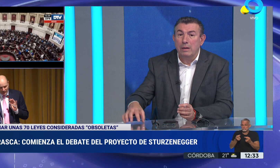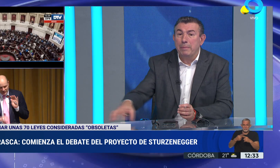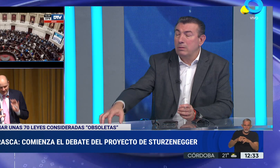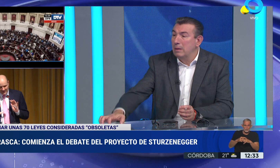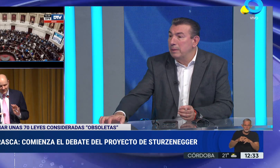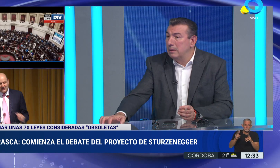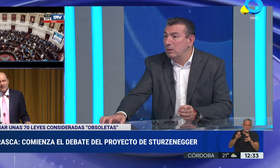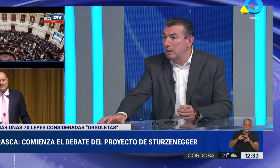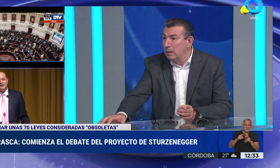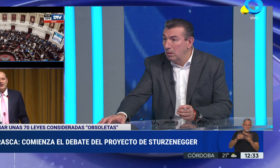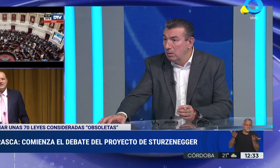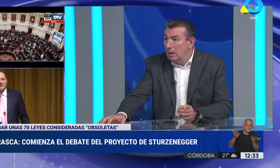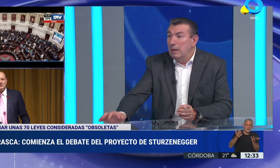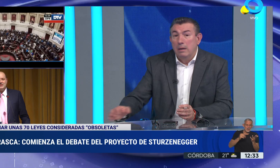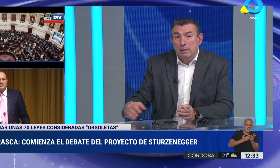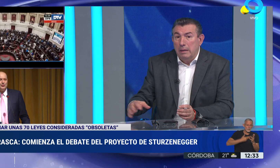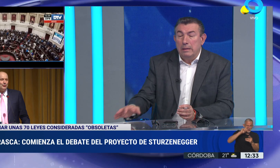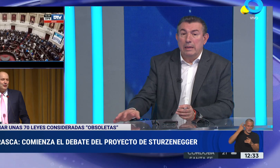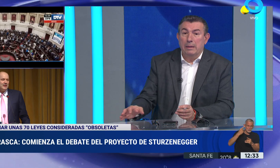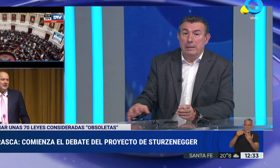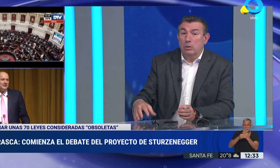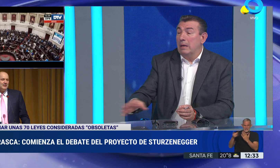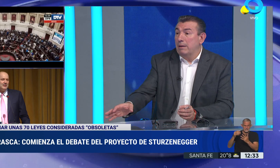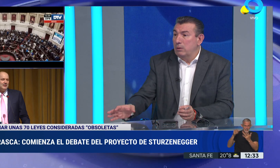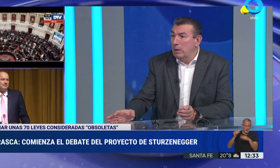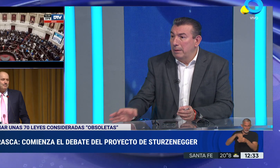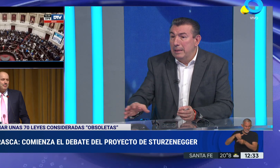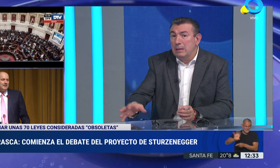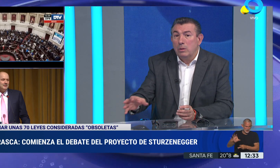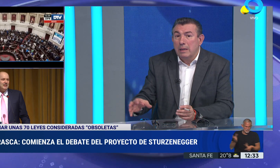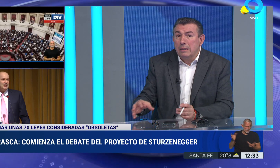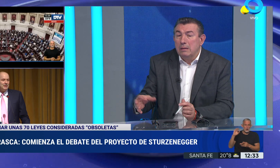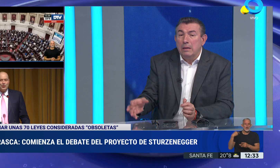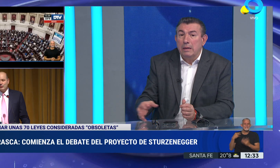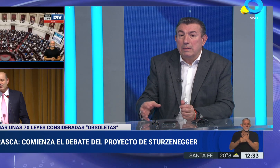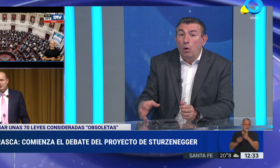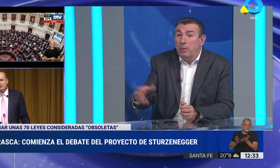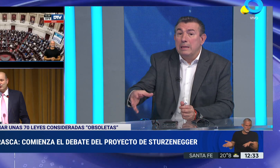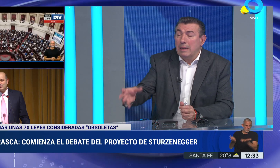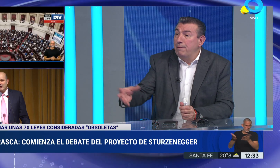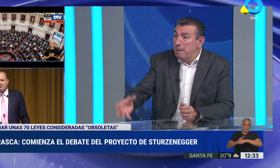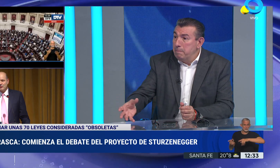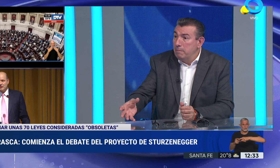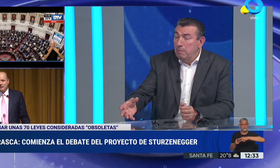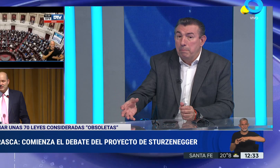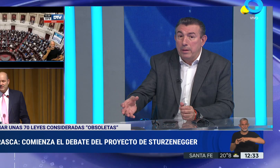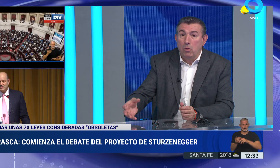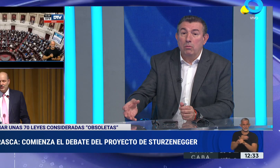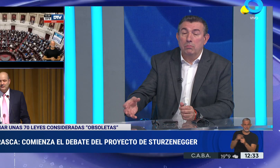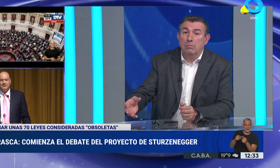el gobierno nacional? Para eso está el Ministerio del Interior. Directamente. Directamente. O está la Jefatura de Gabinete o están, o pueden estar la FAM,